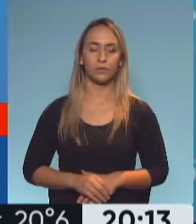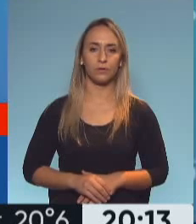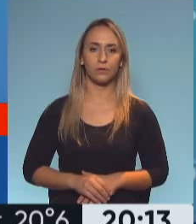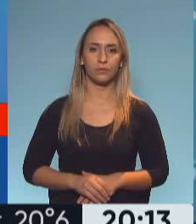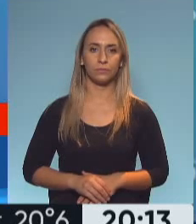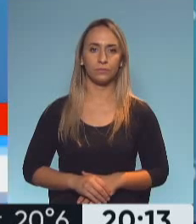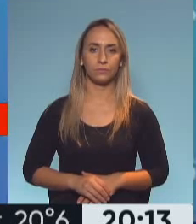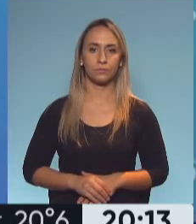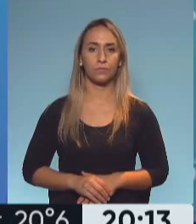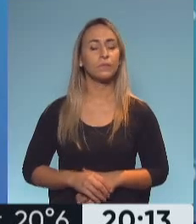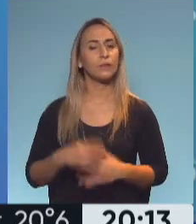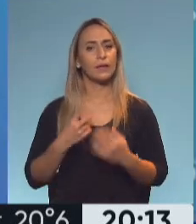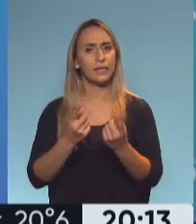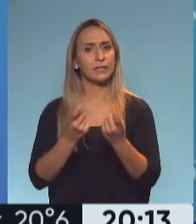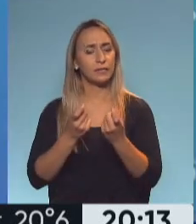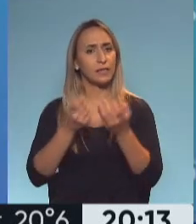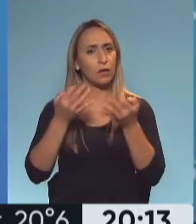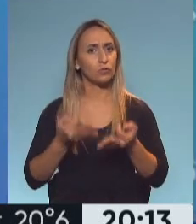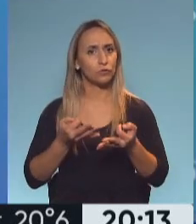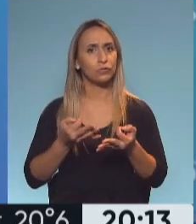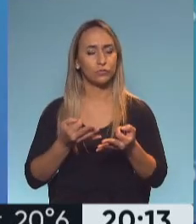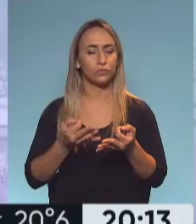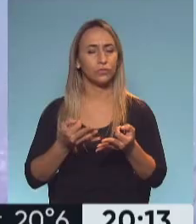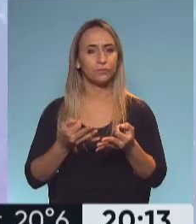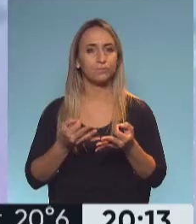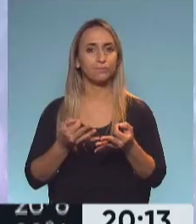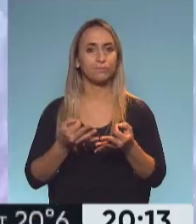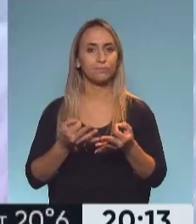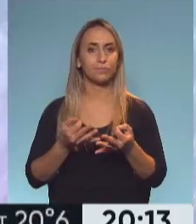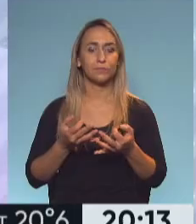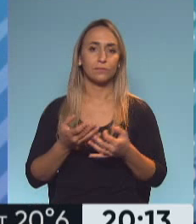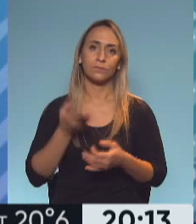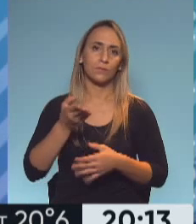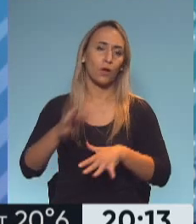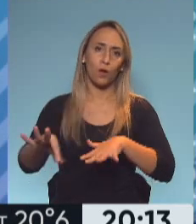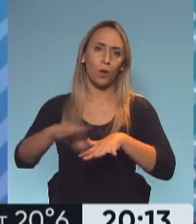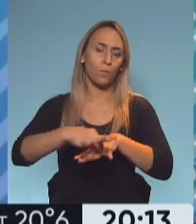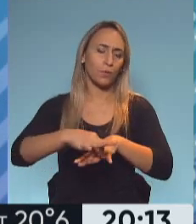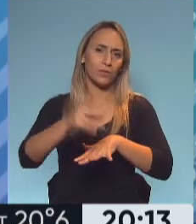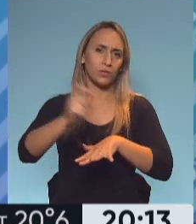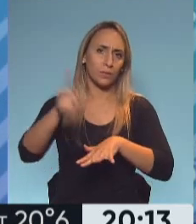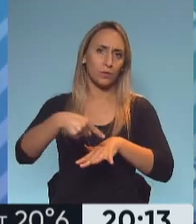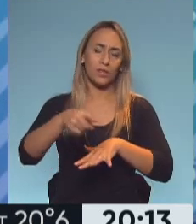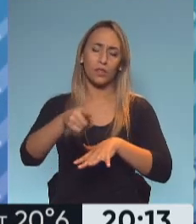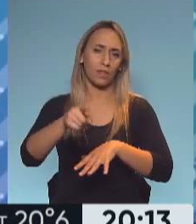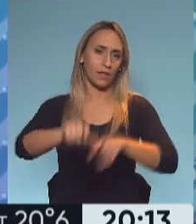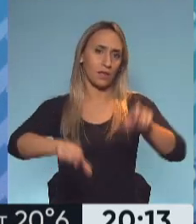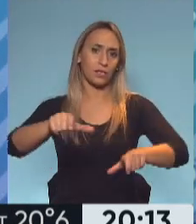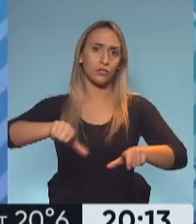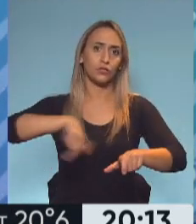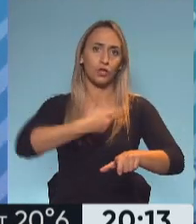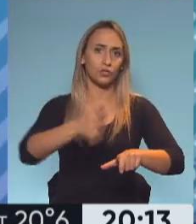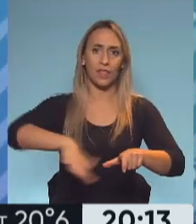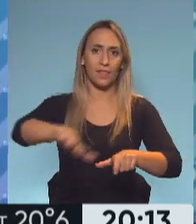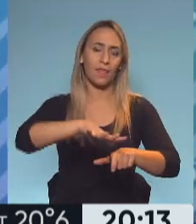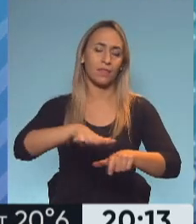Necesitamos realmente un altísimo compromiso de la ciudadanía para cumplir